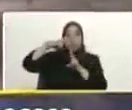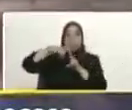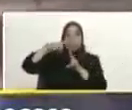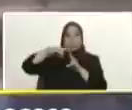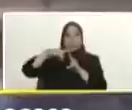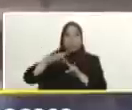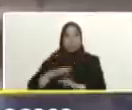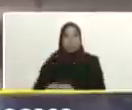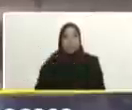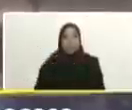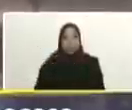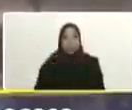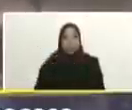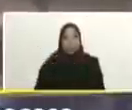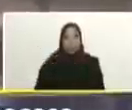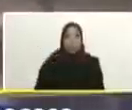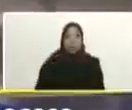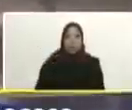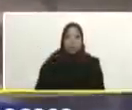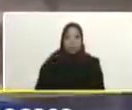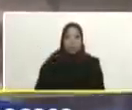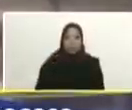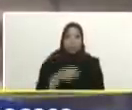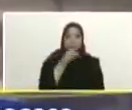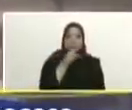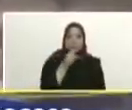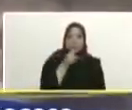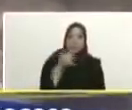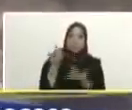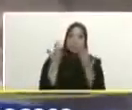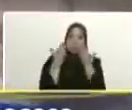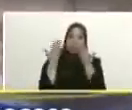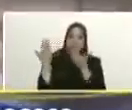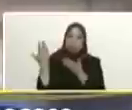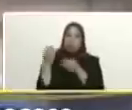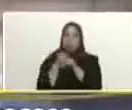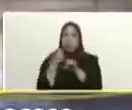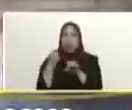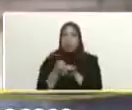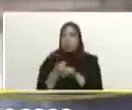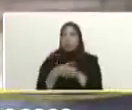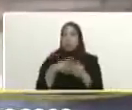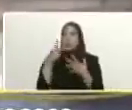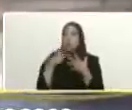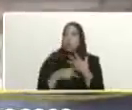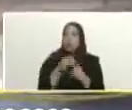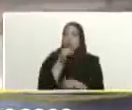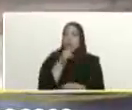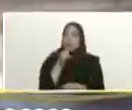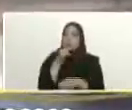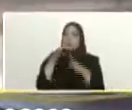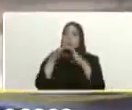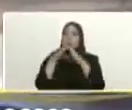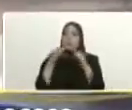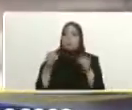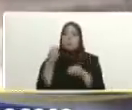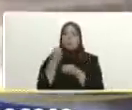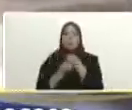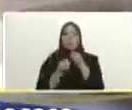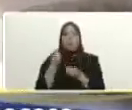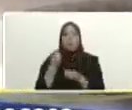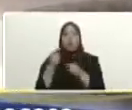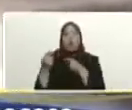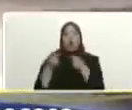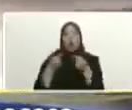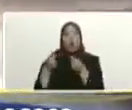el mercado secundario para poder resolver a la variedad posible además de eso presidente este río que usted conoce perfectamente que es el río torbe